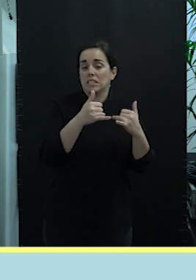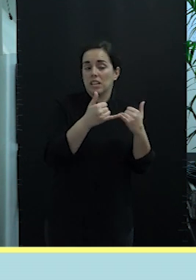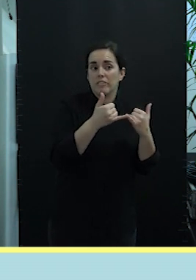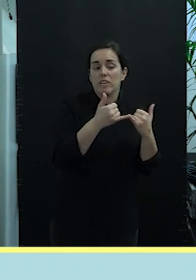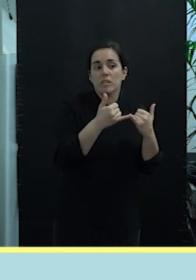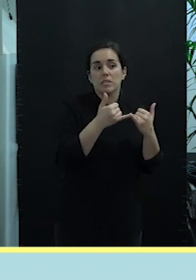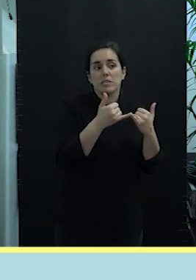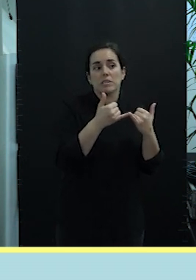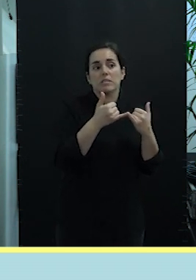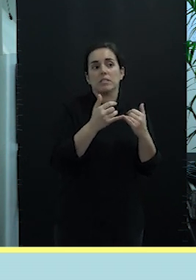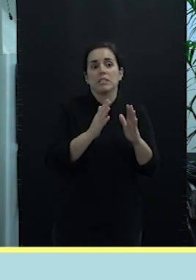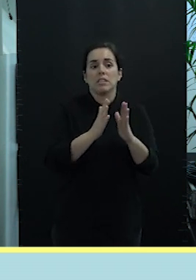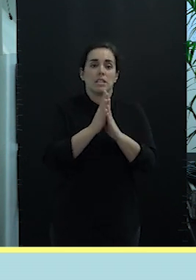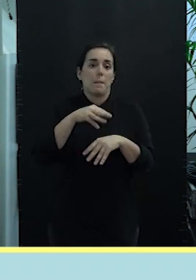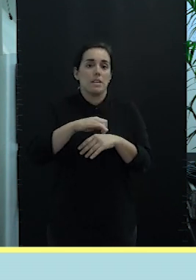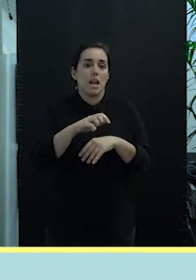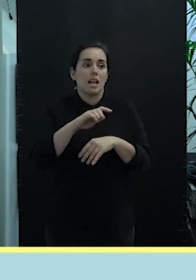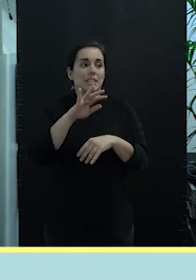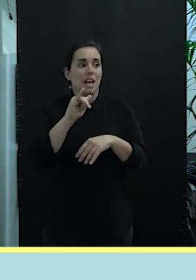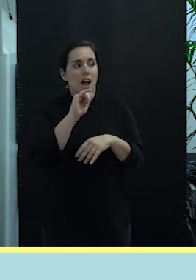Tenerife, tenemos a San Miguel de Tajao.